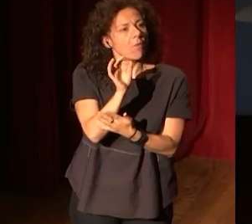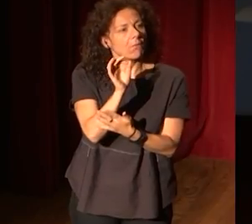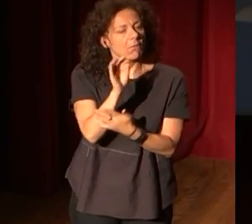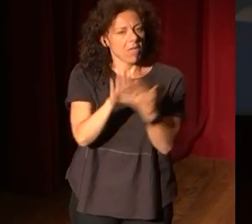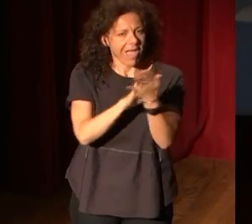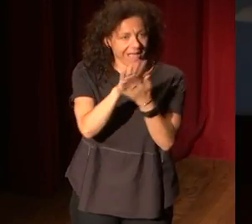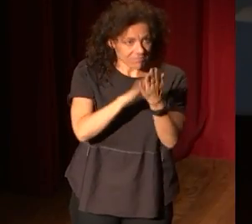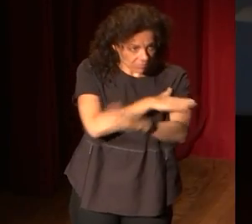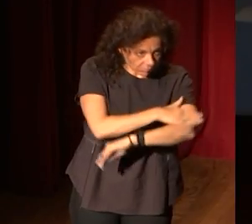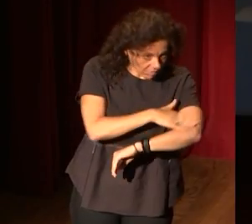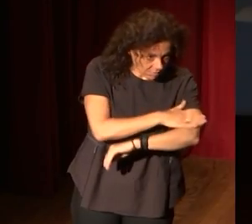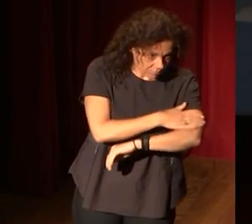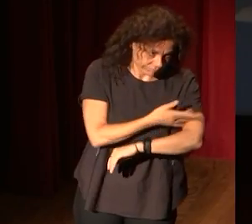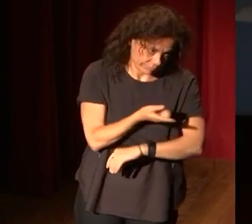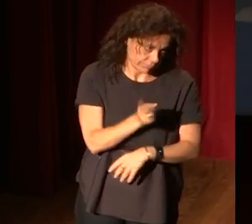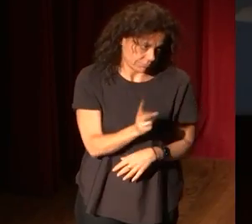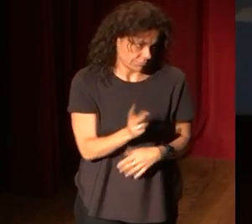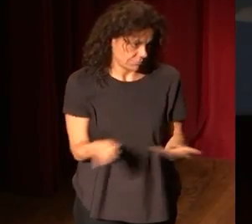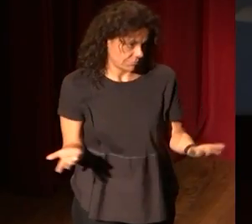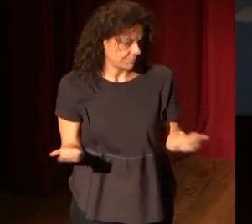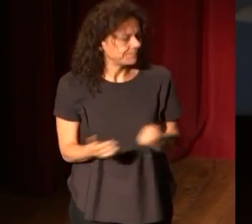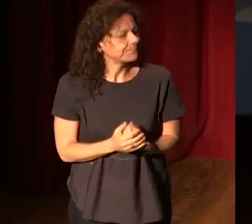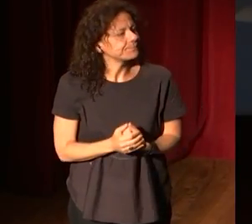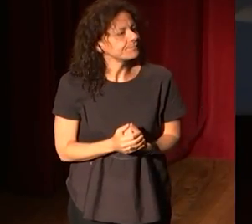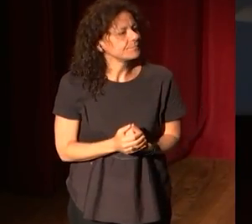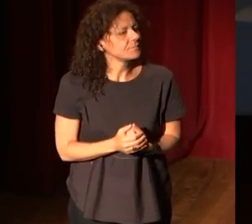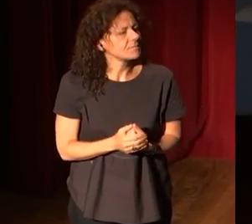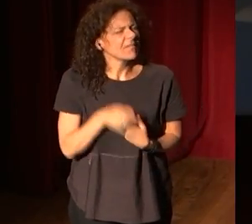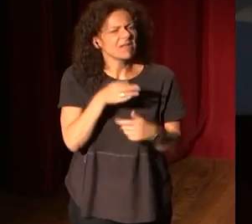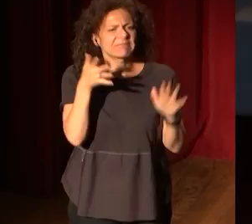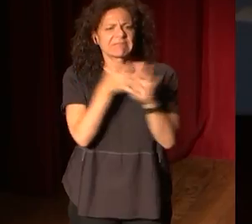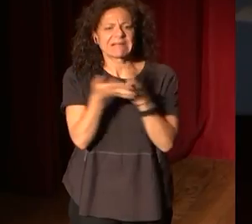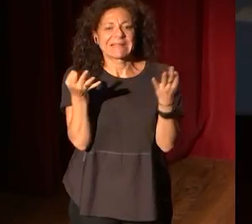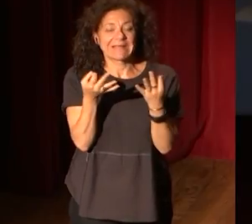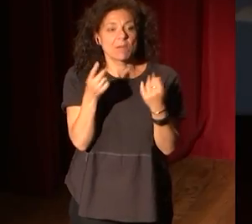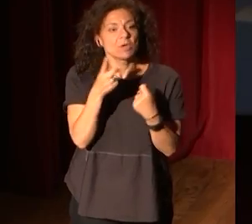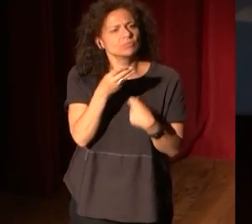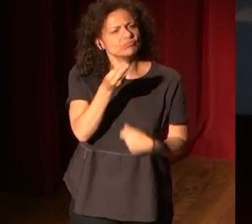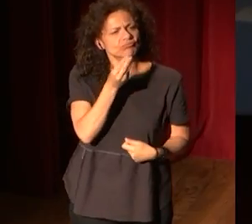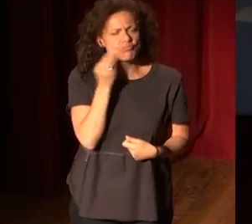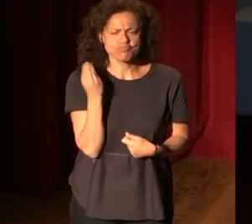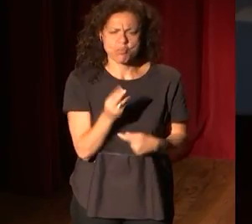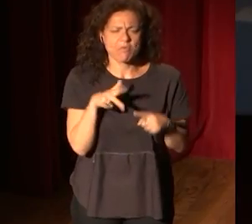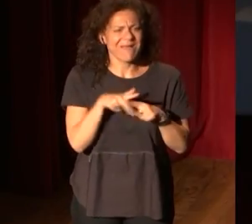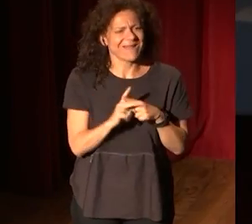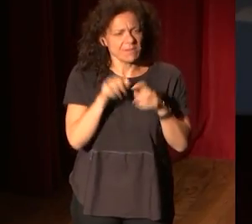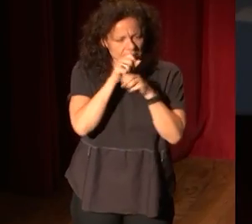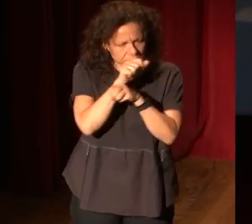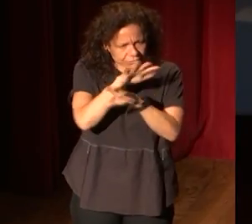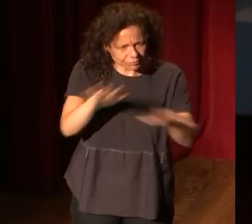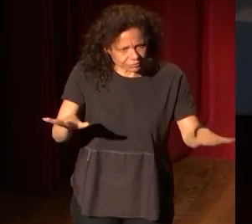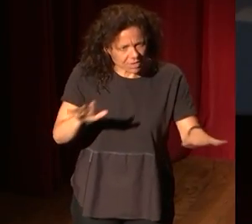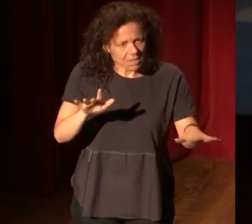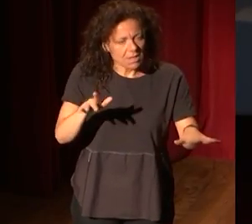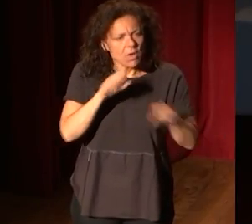gobierno no qué sentido tenía sin embargo es una magnífica herramienta de difusión y